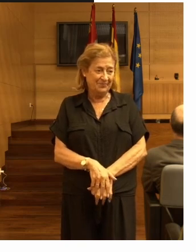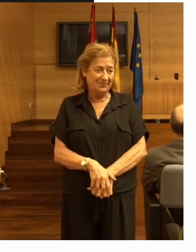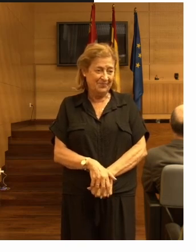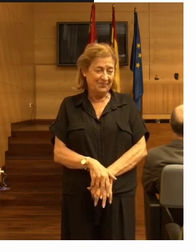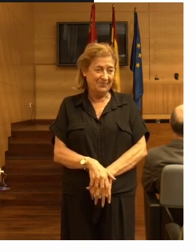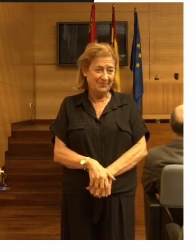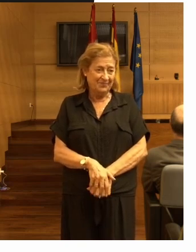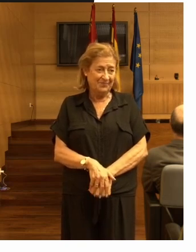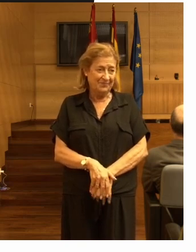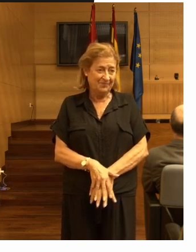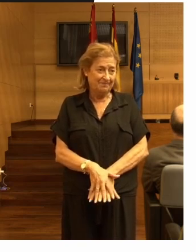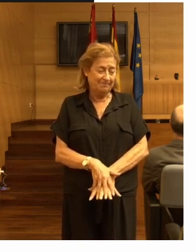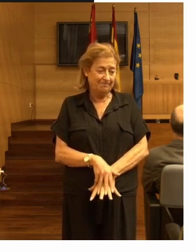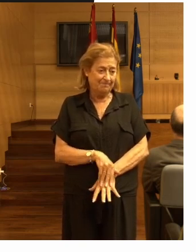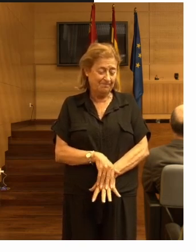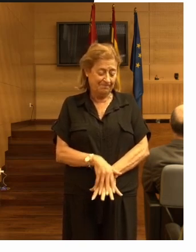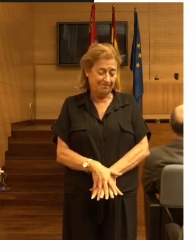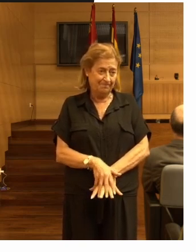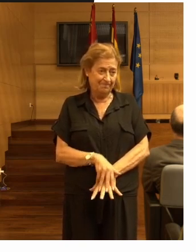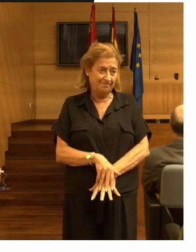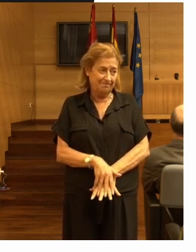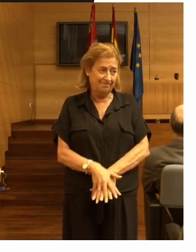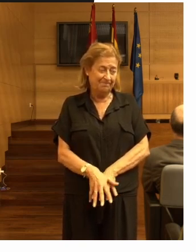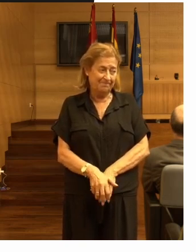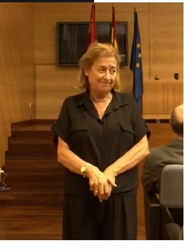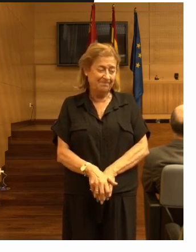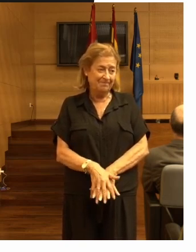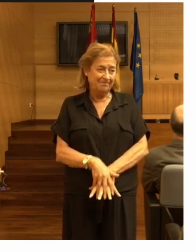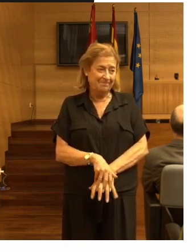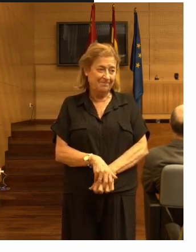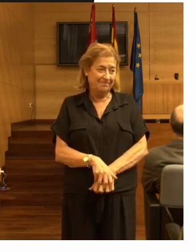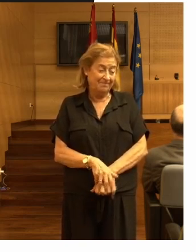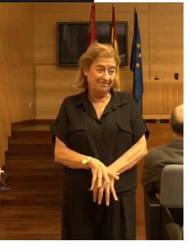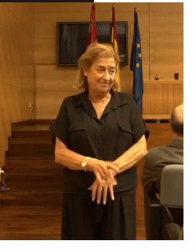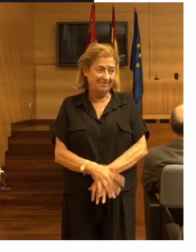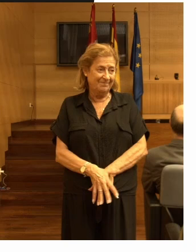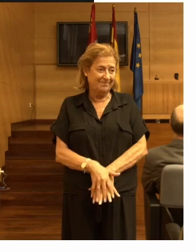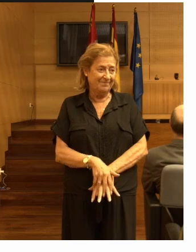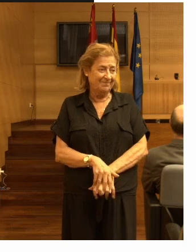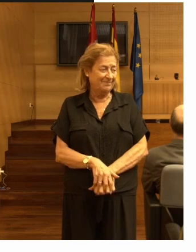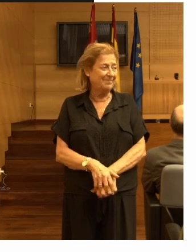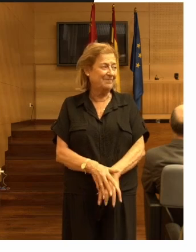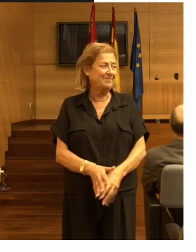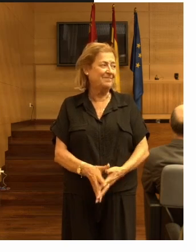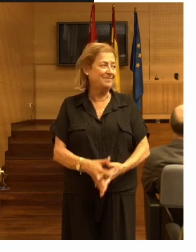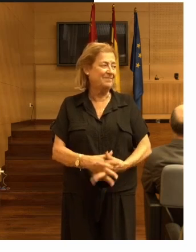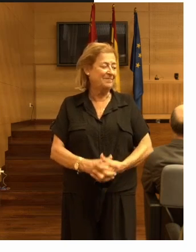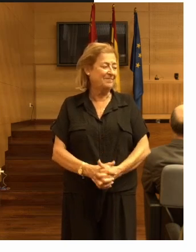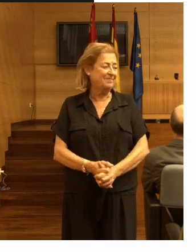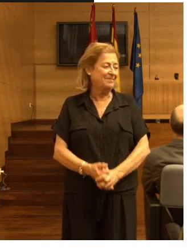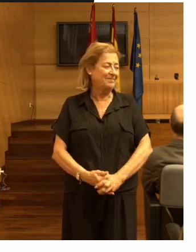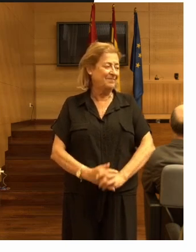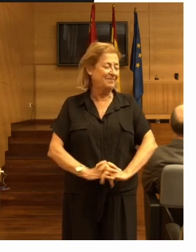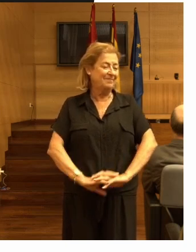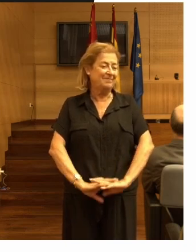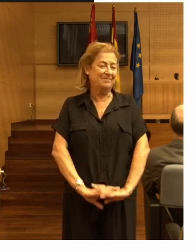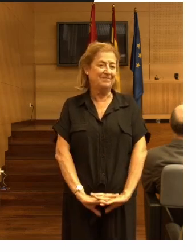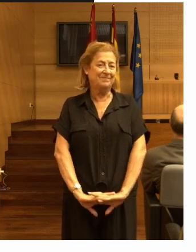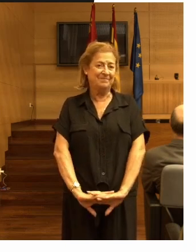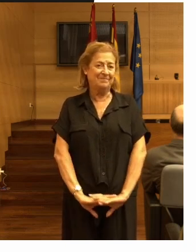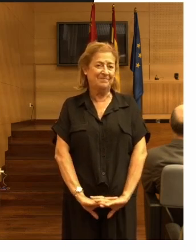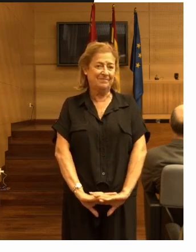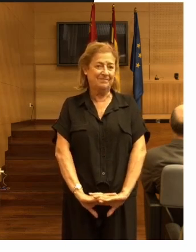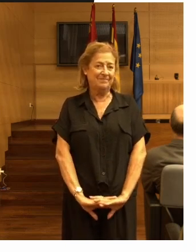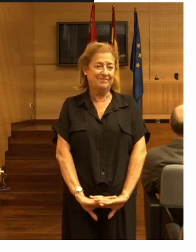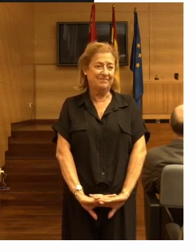que yo he estado en el departamento usamos zero restraints y bedrails so que podamos bring